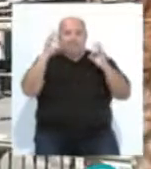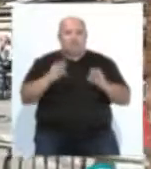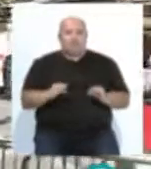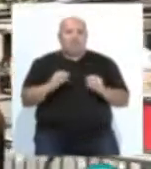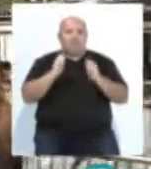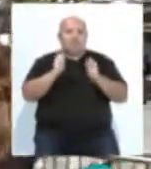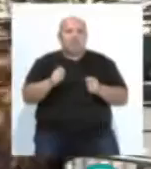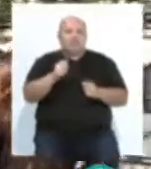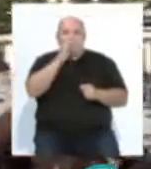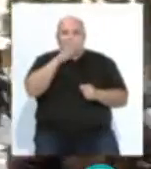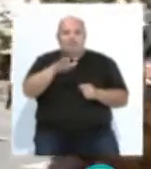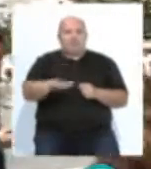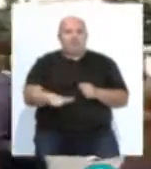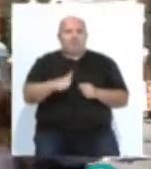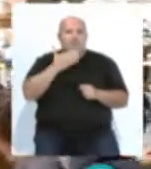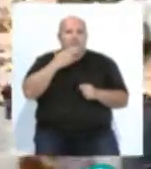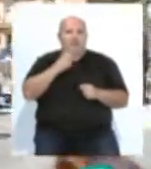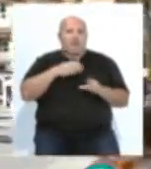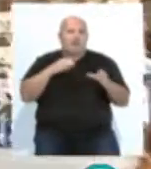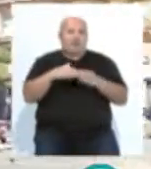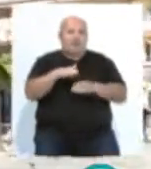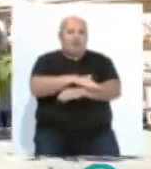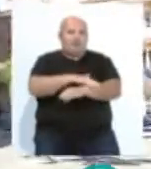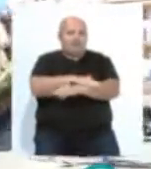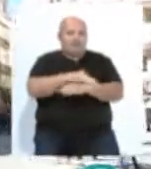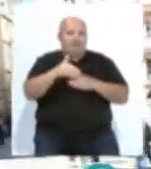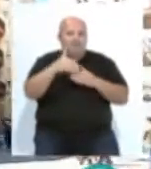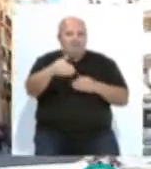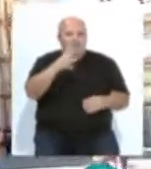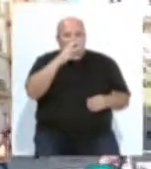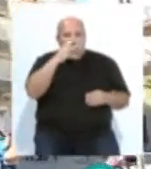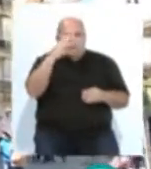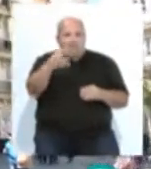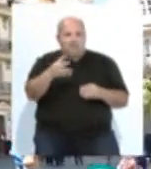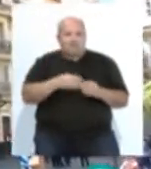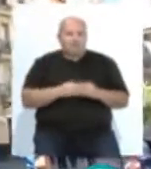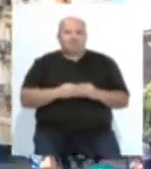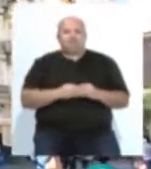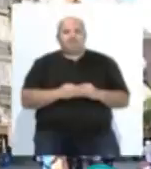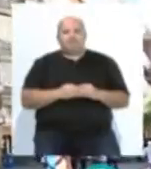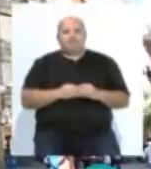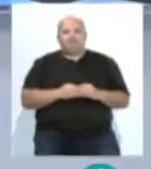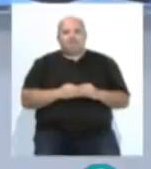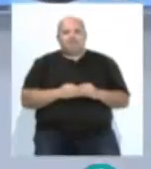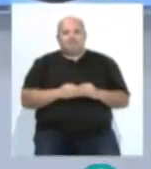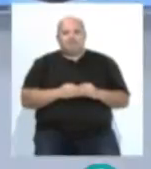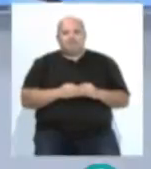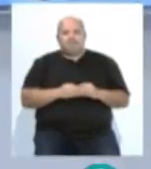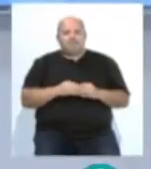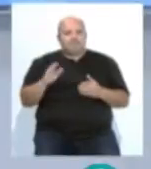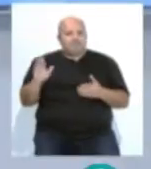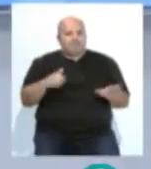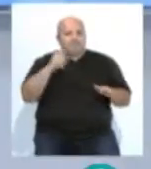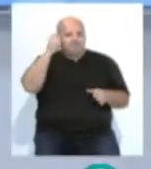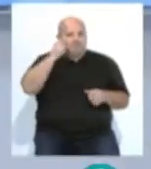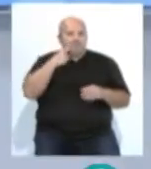producirá la toma de posesión del nuevo equipo de gobierno para los próximos cuatro años. José